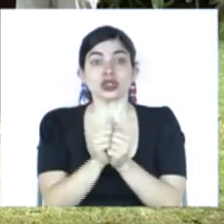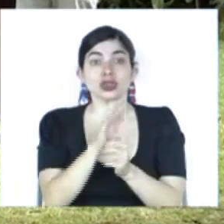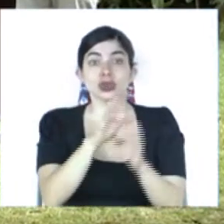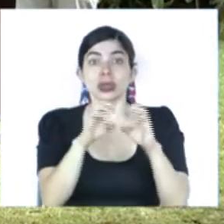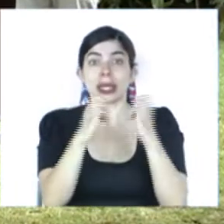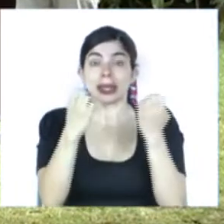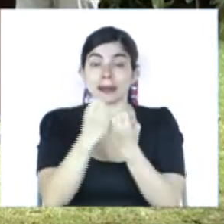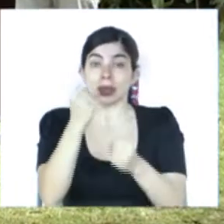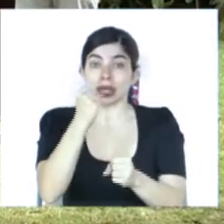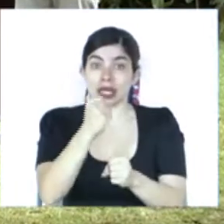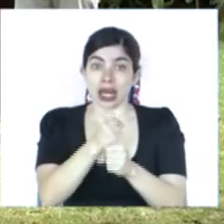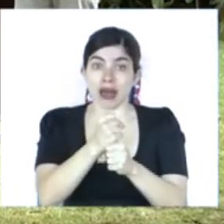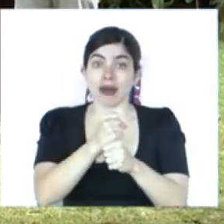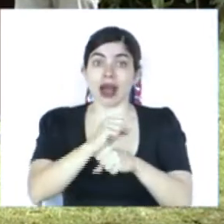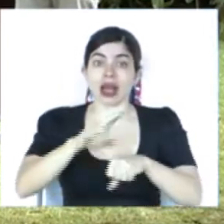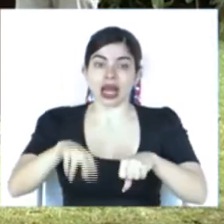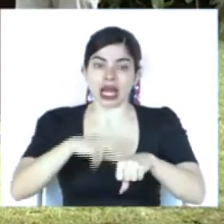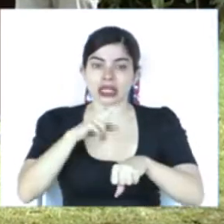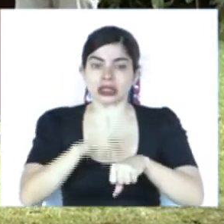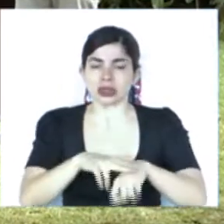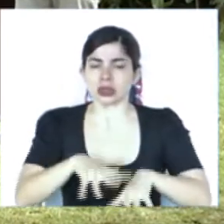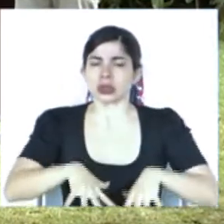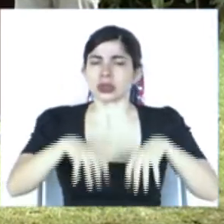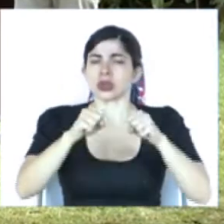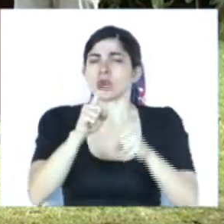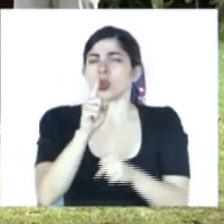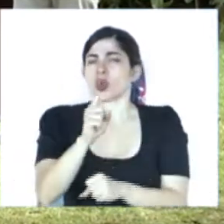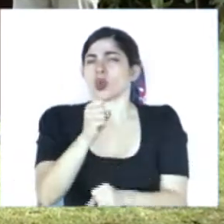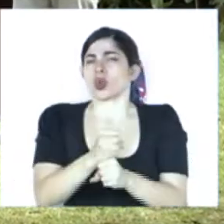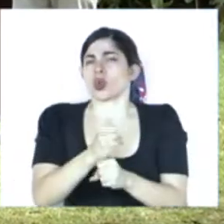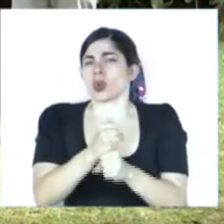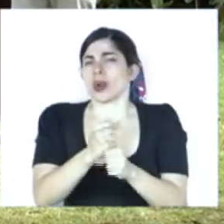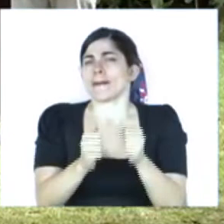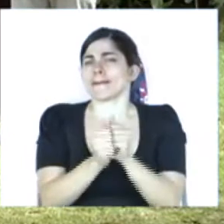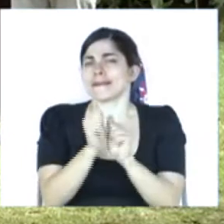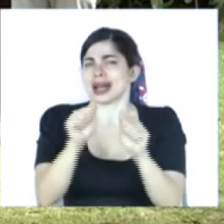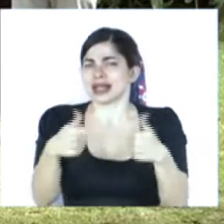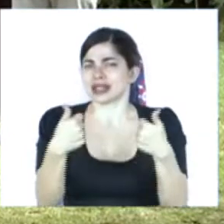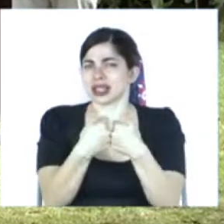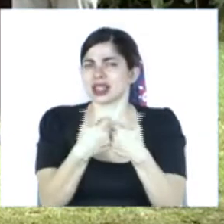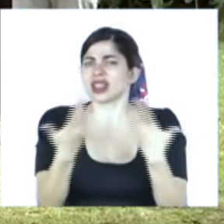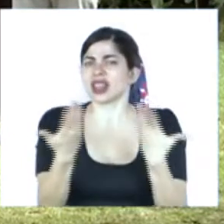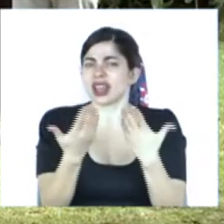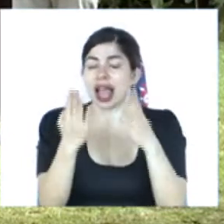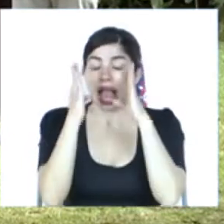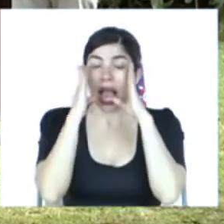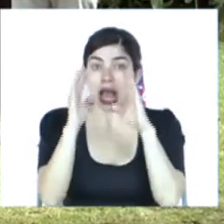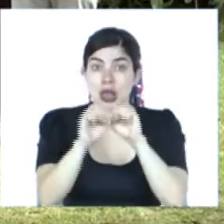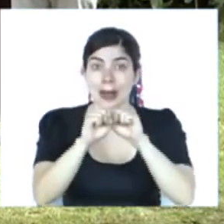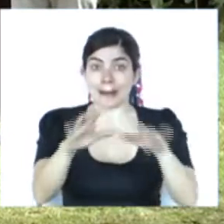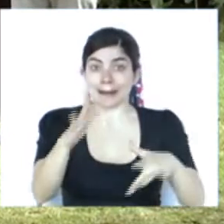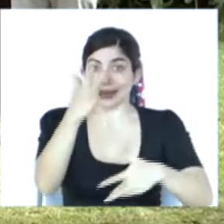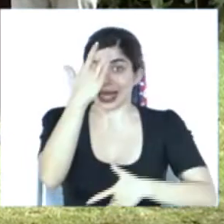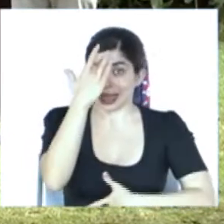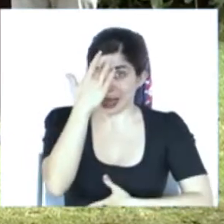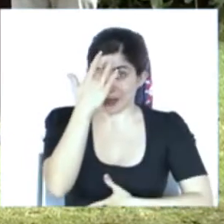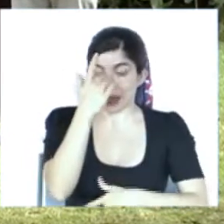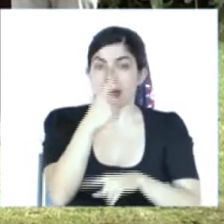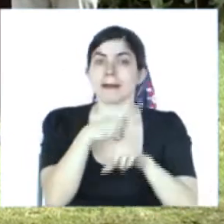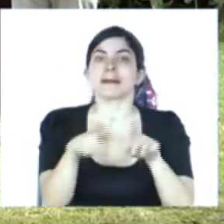equipo de trabajo a nivel nacional una de las tareas más retadoras la atención de la pandemia pero además